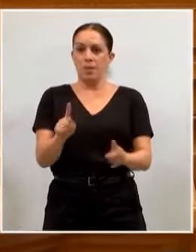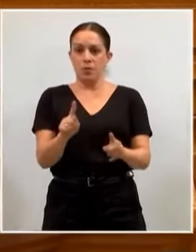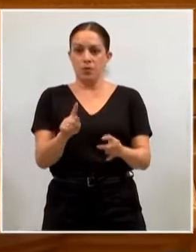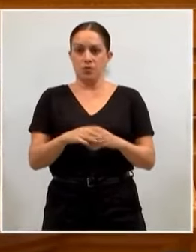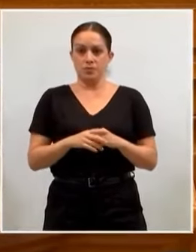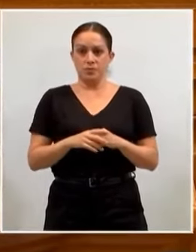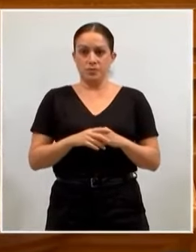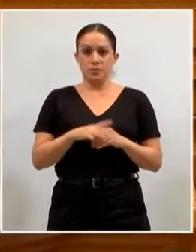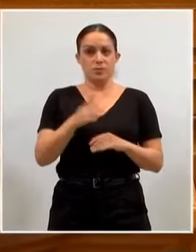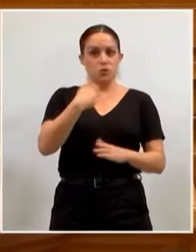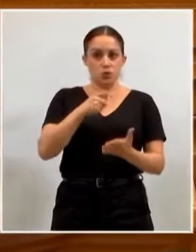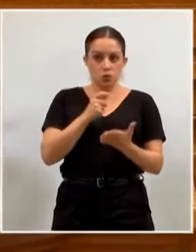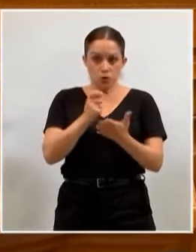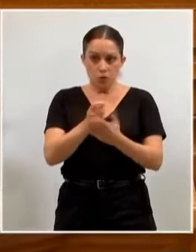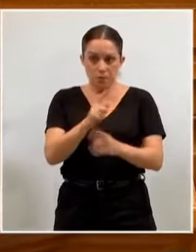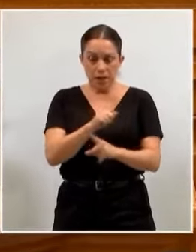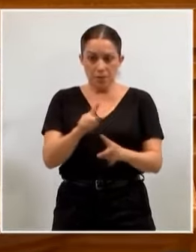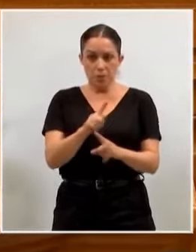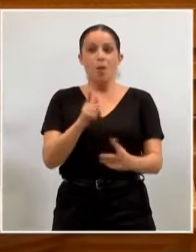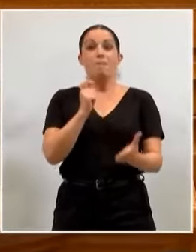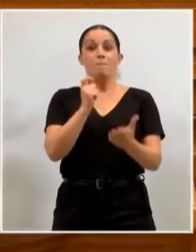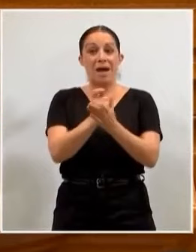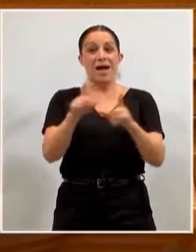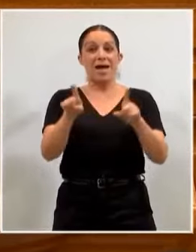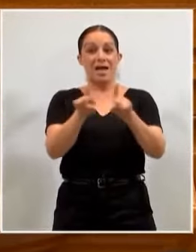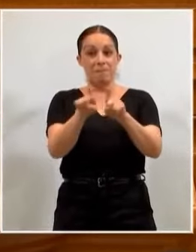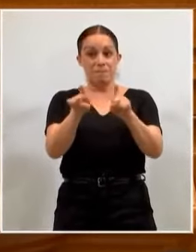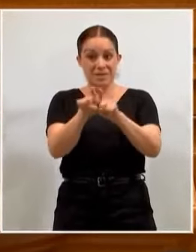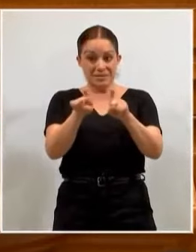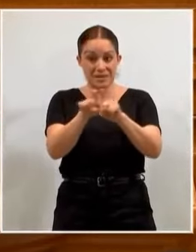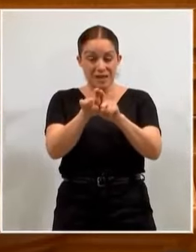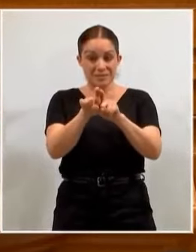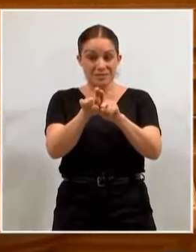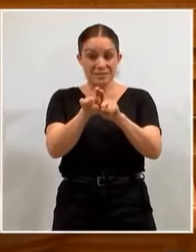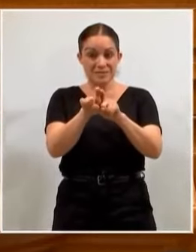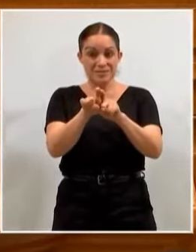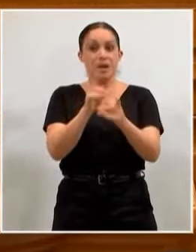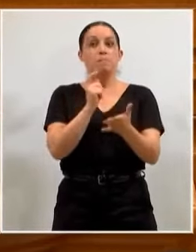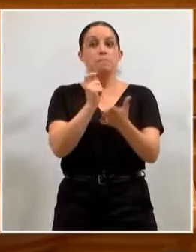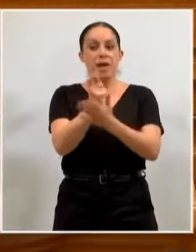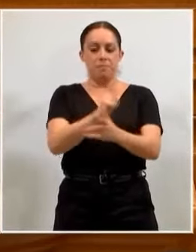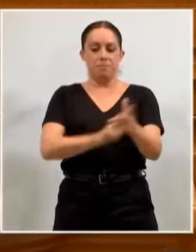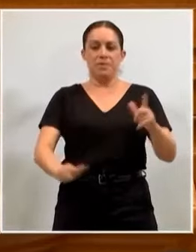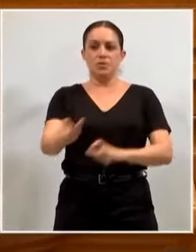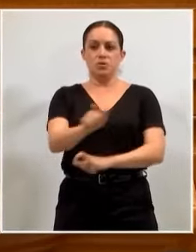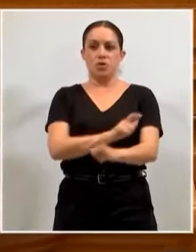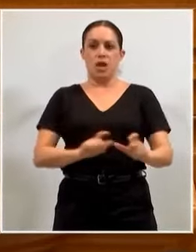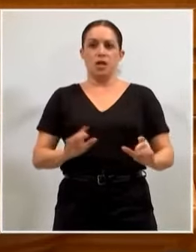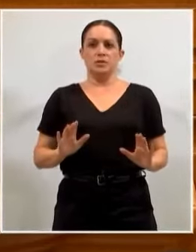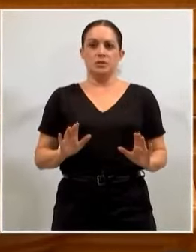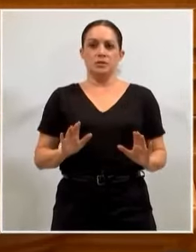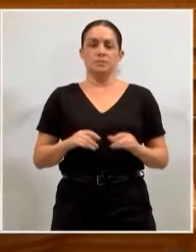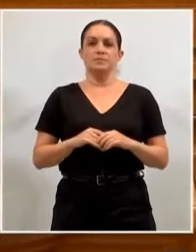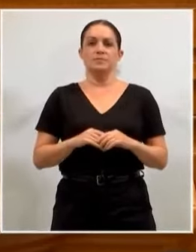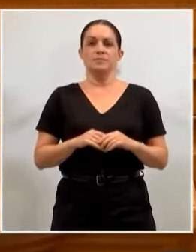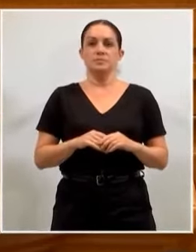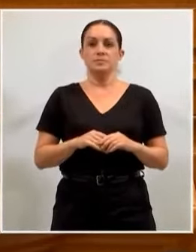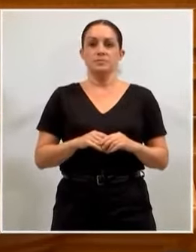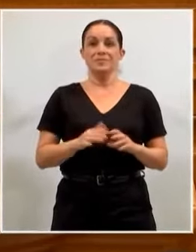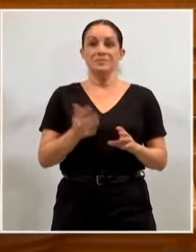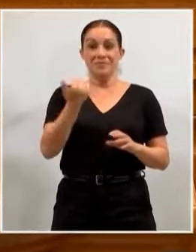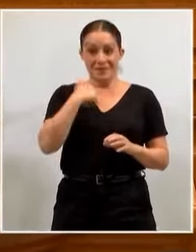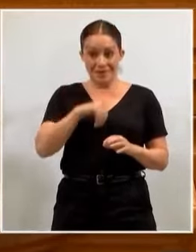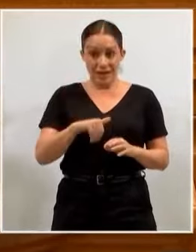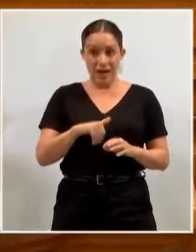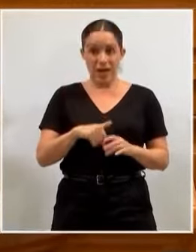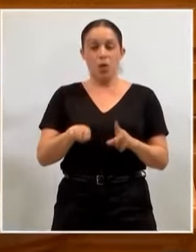No pagamos impuestos, los pagan las empresas y los pagan los ciudadanos. Y desde que existe